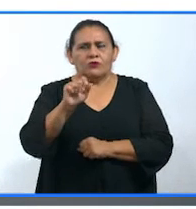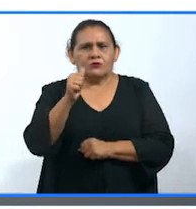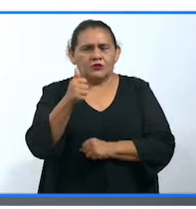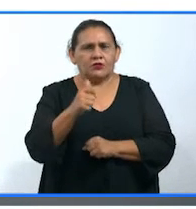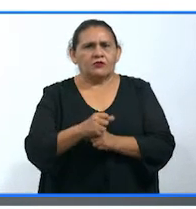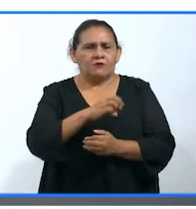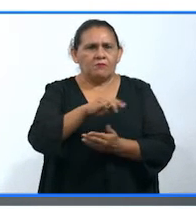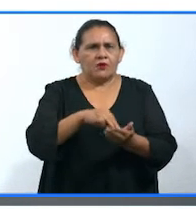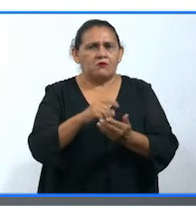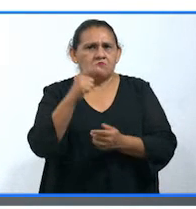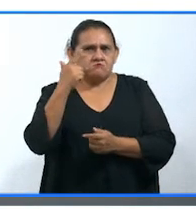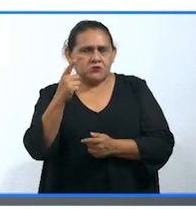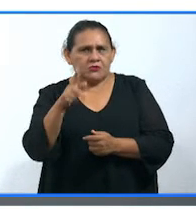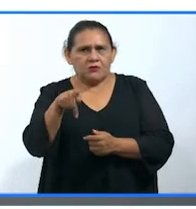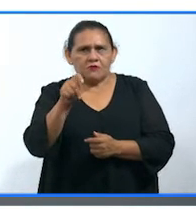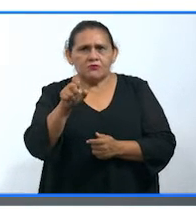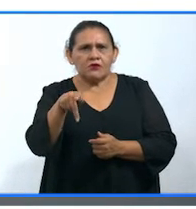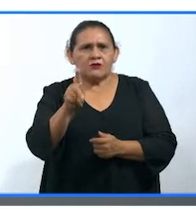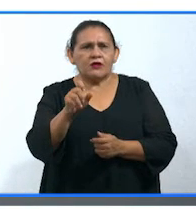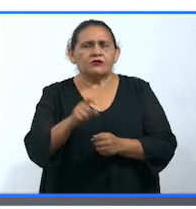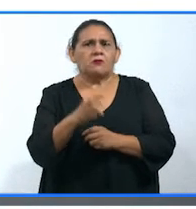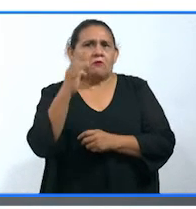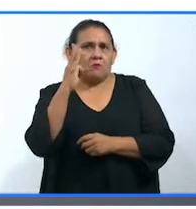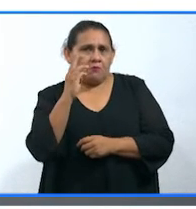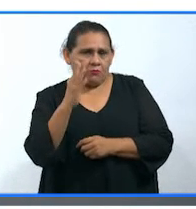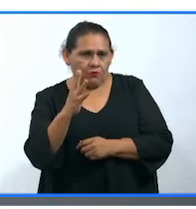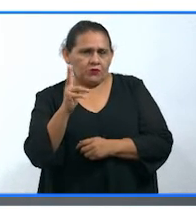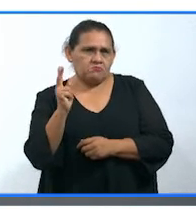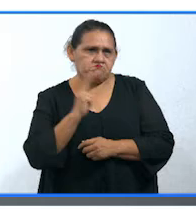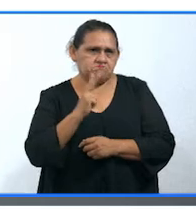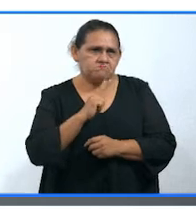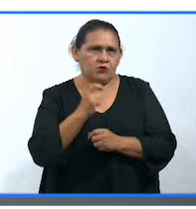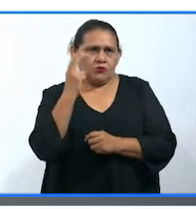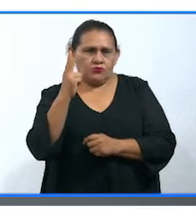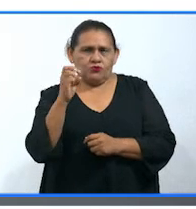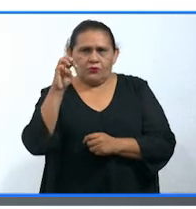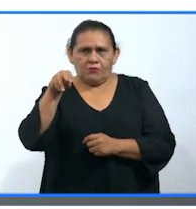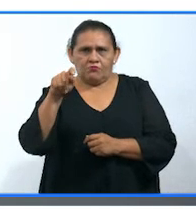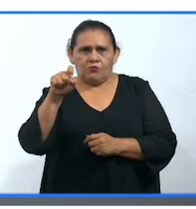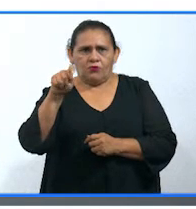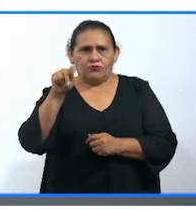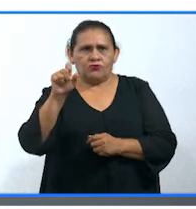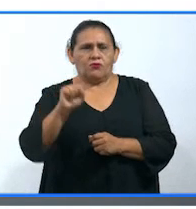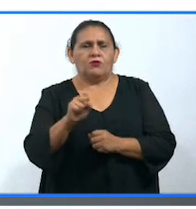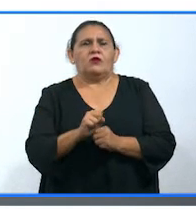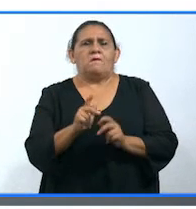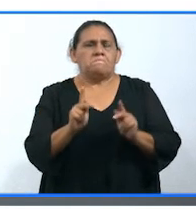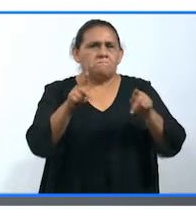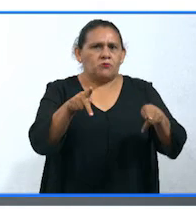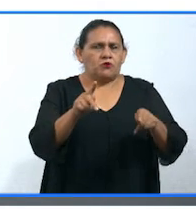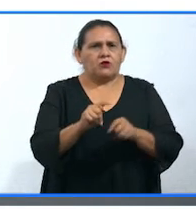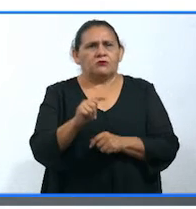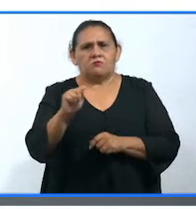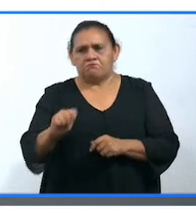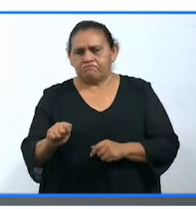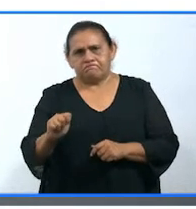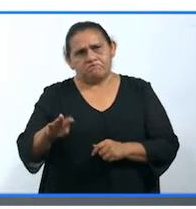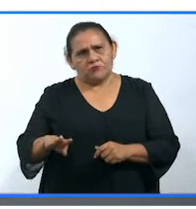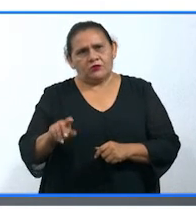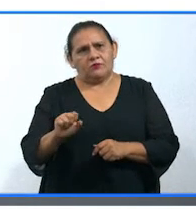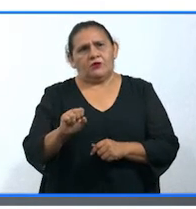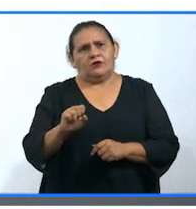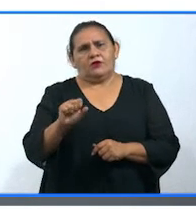Mérida, 7 en Tecash, 4 en Valladolid, 2 en Motul, Mushupip, Progreso y Tisimín, 1 en Aquil, Buczotz,